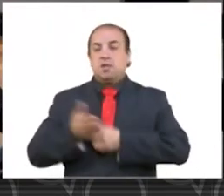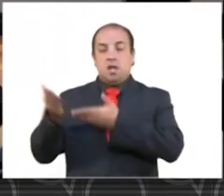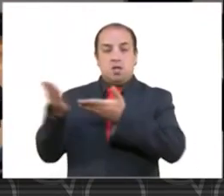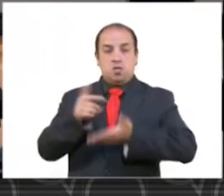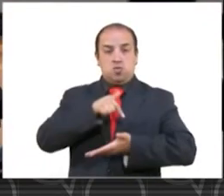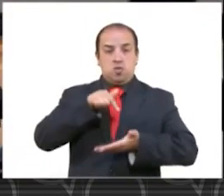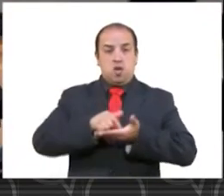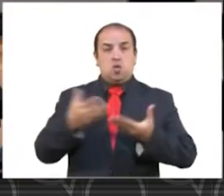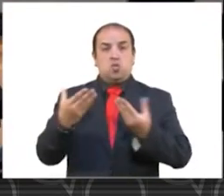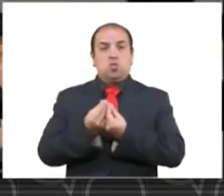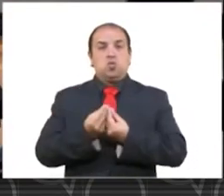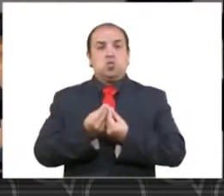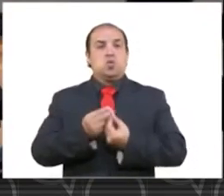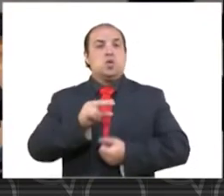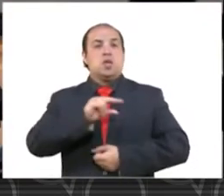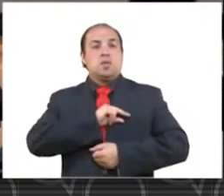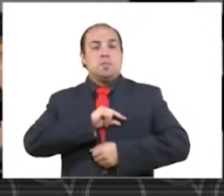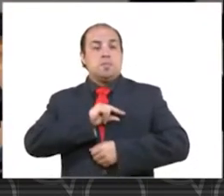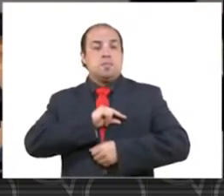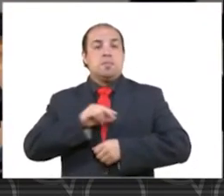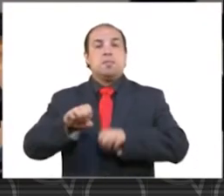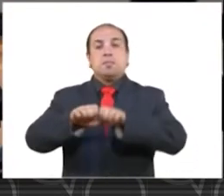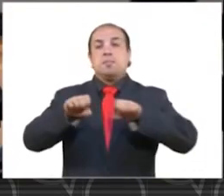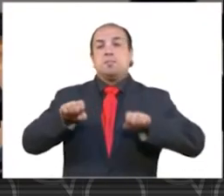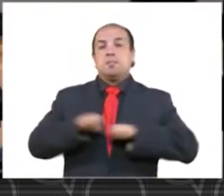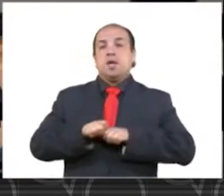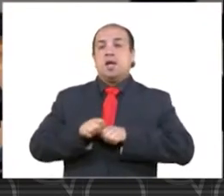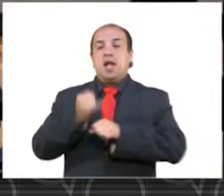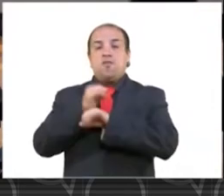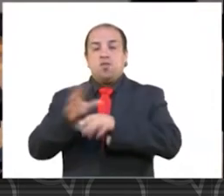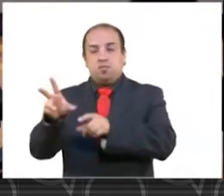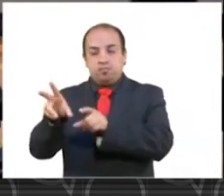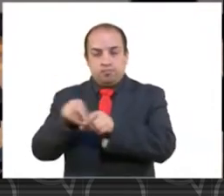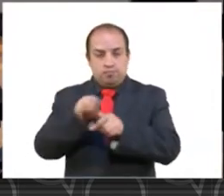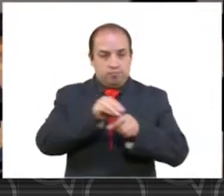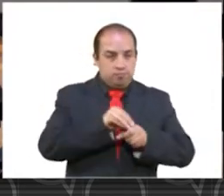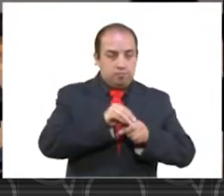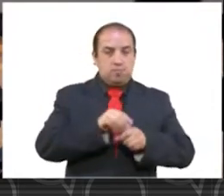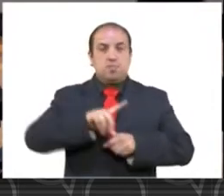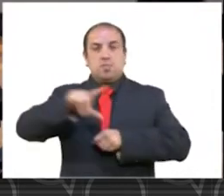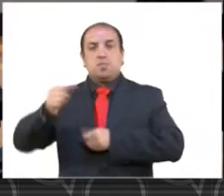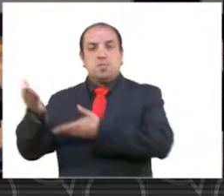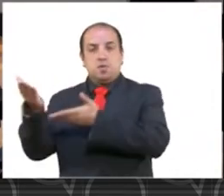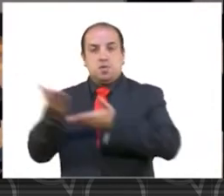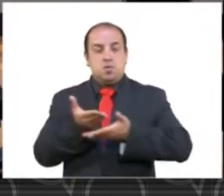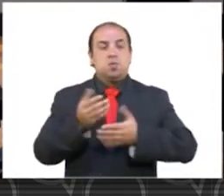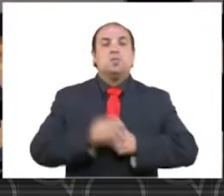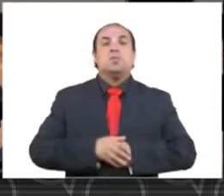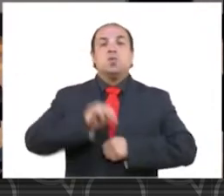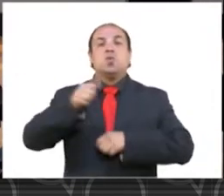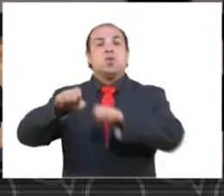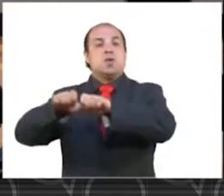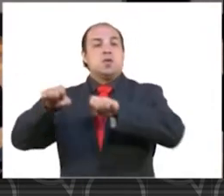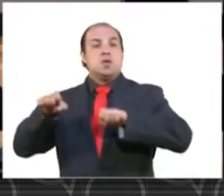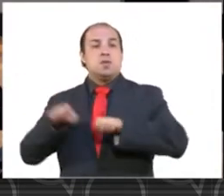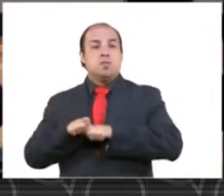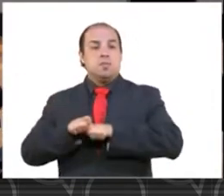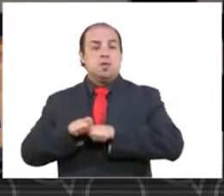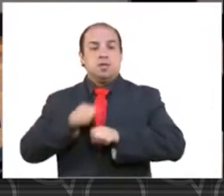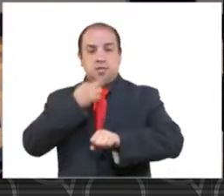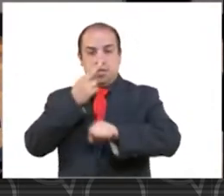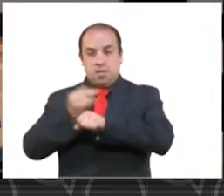especializado para recabar información. Posteriormente, se incorporó un equipo de la Subsecretaría de Investigación e Inteligencia Policial